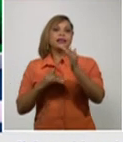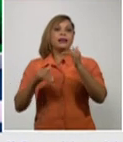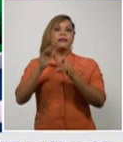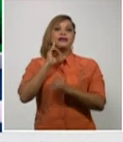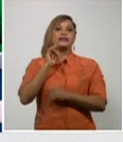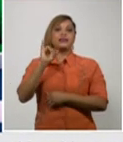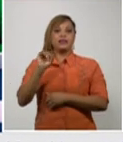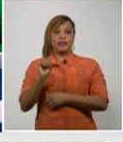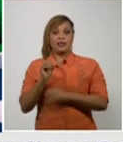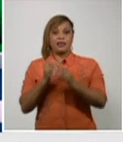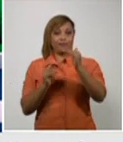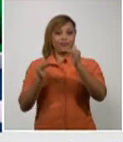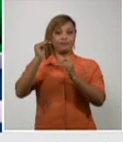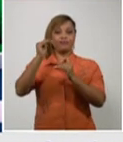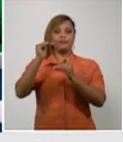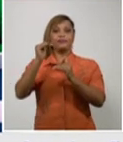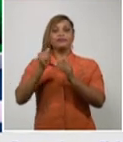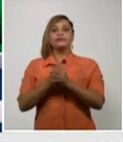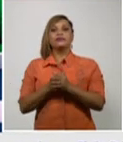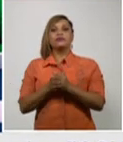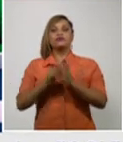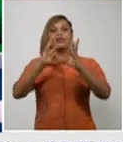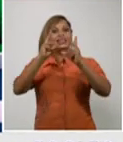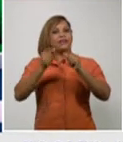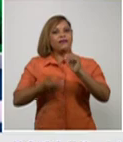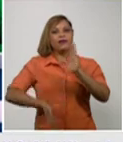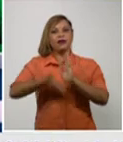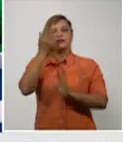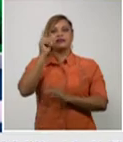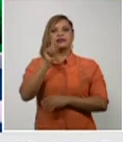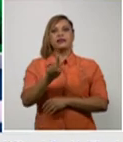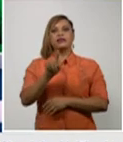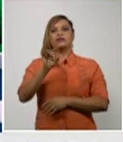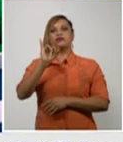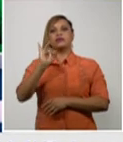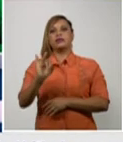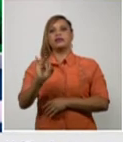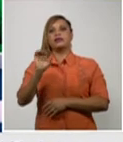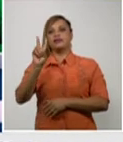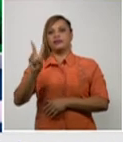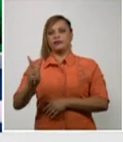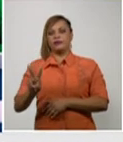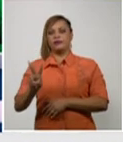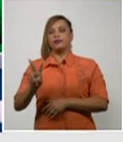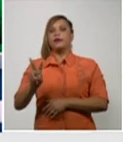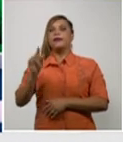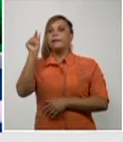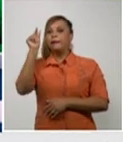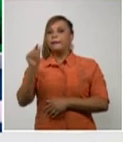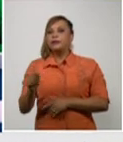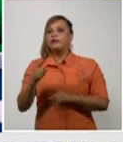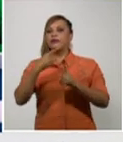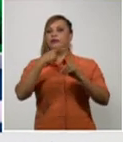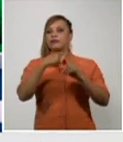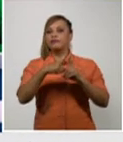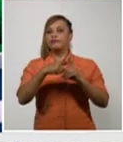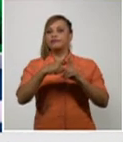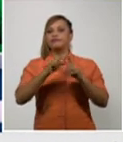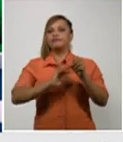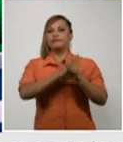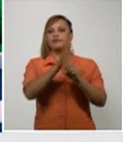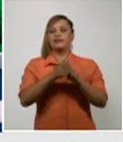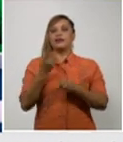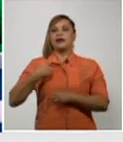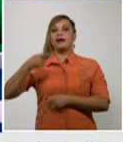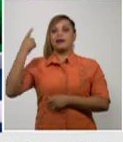años de edad con una cifra elevada 172 casos se diagnosticaron ayer con esa